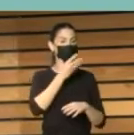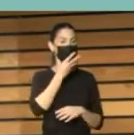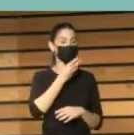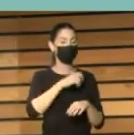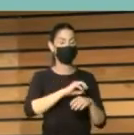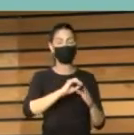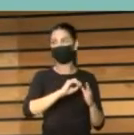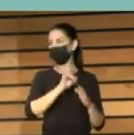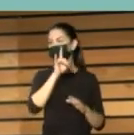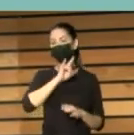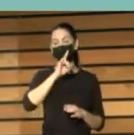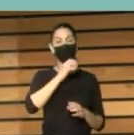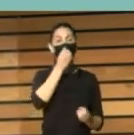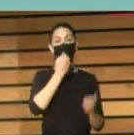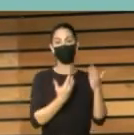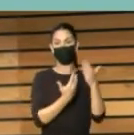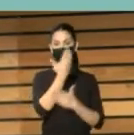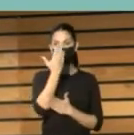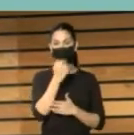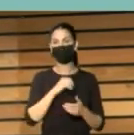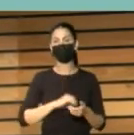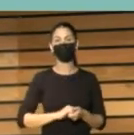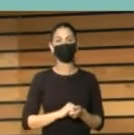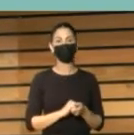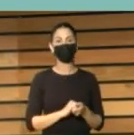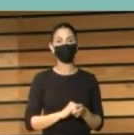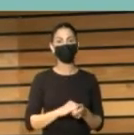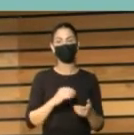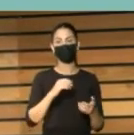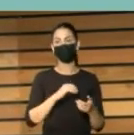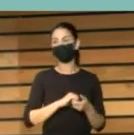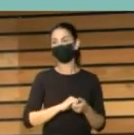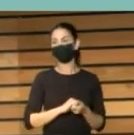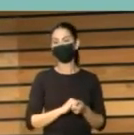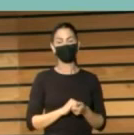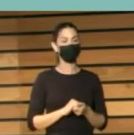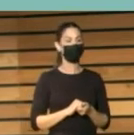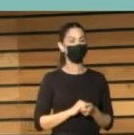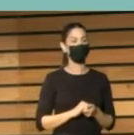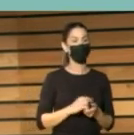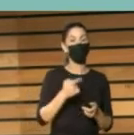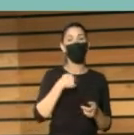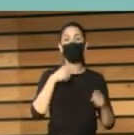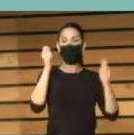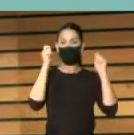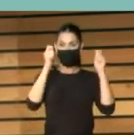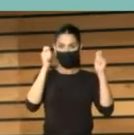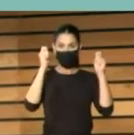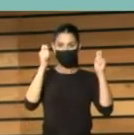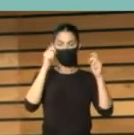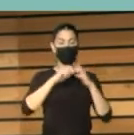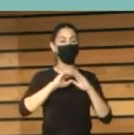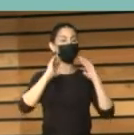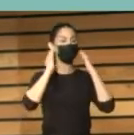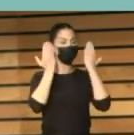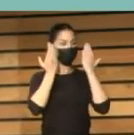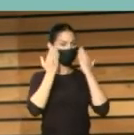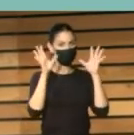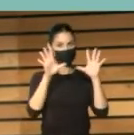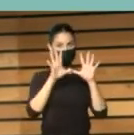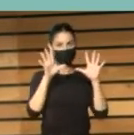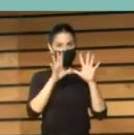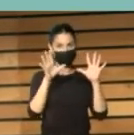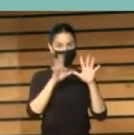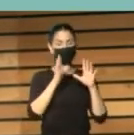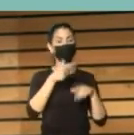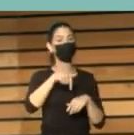Muy buenos días. En primer lugar, quiero sumarme también a dar la enhorabuena a la organización de este evento, este décimo congreso en la